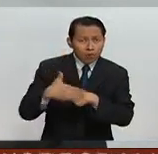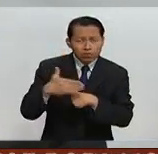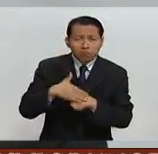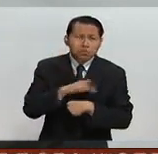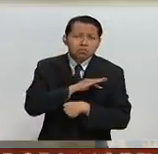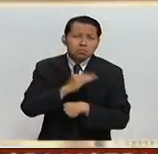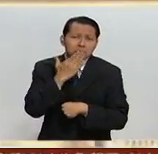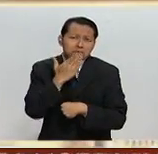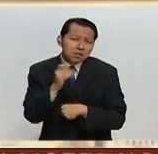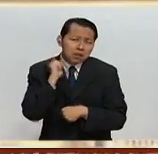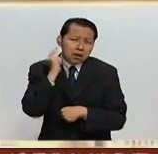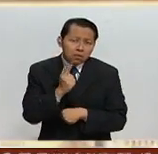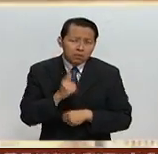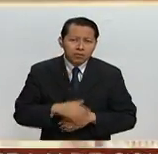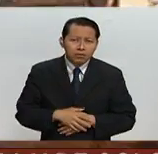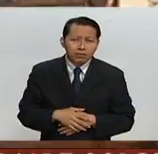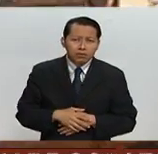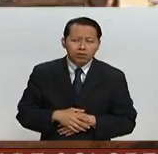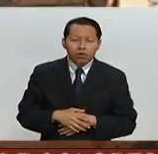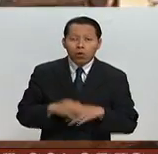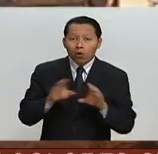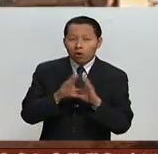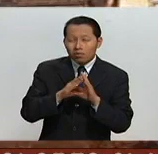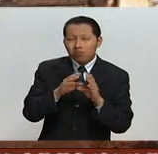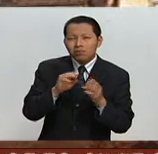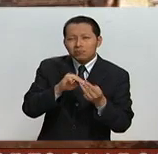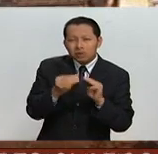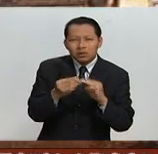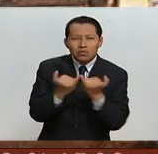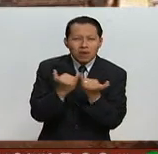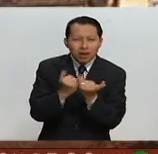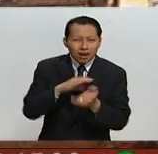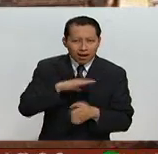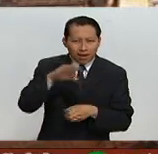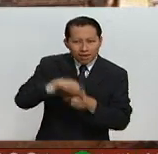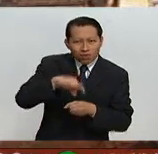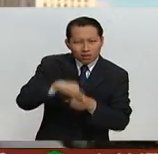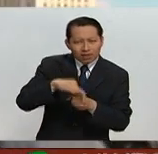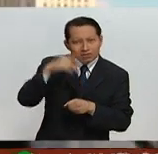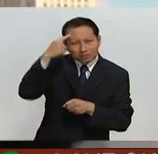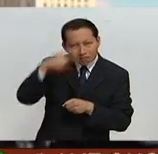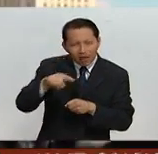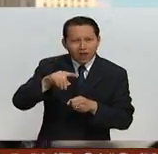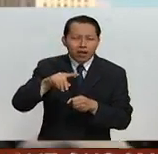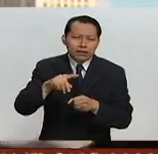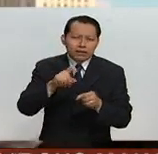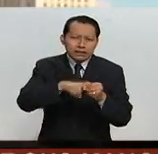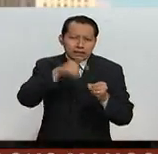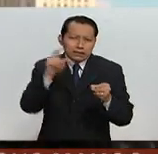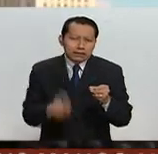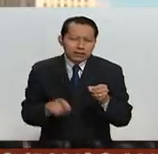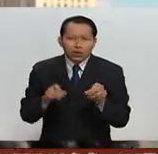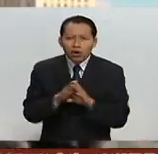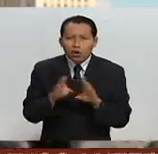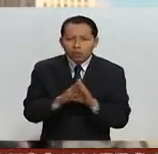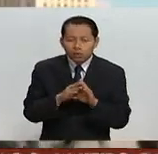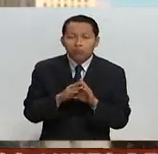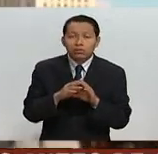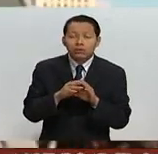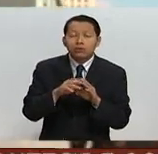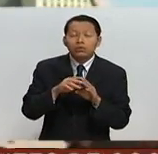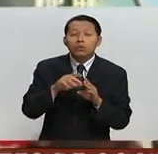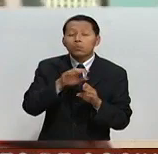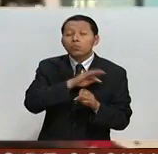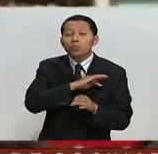salir de eso. Uno de los motivos principales de los votantes e impulsores de la separación es el deseo de que el Reino